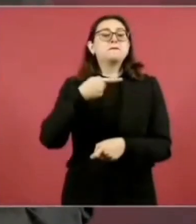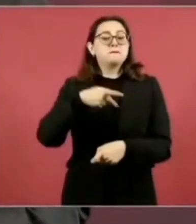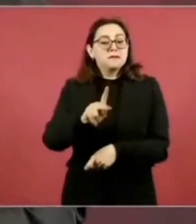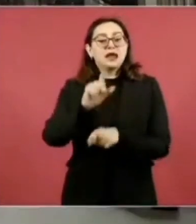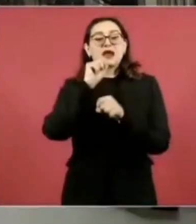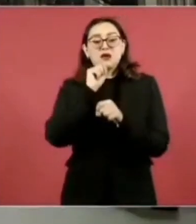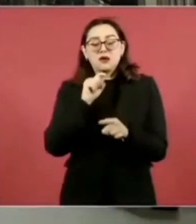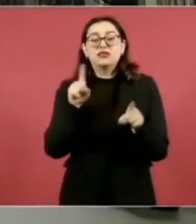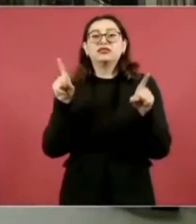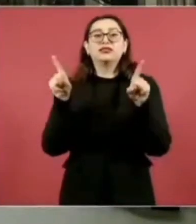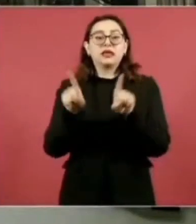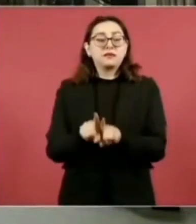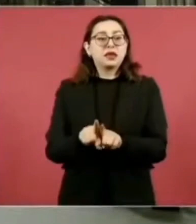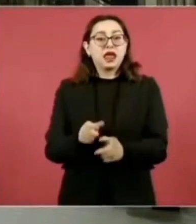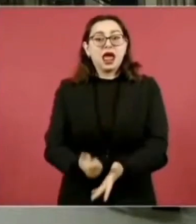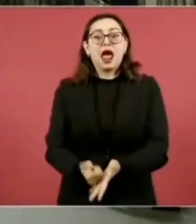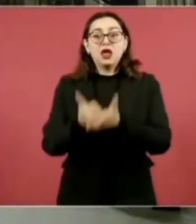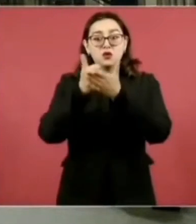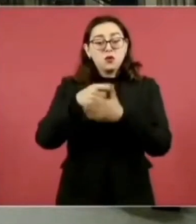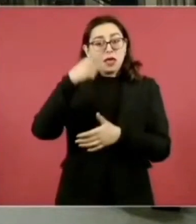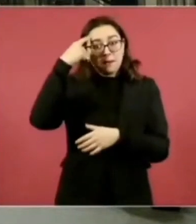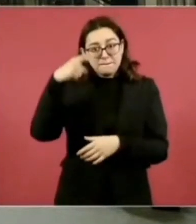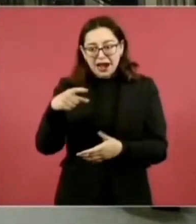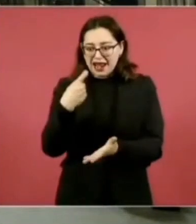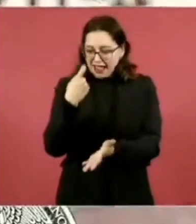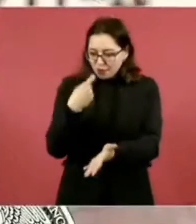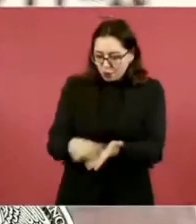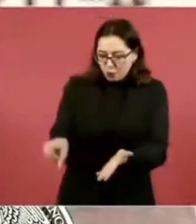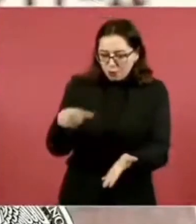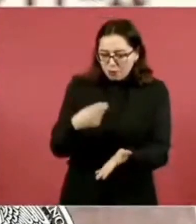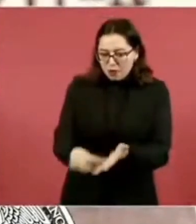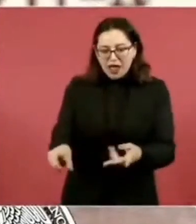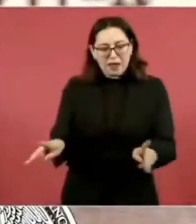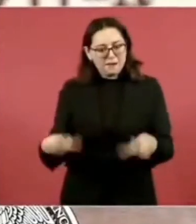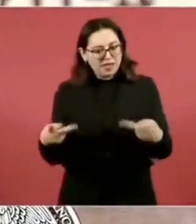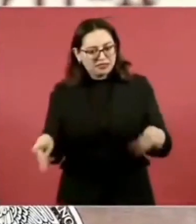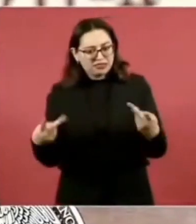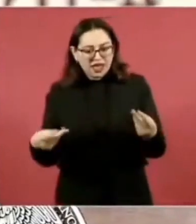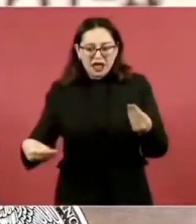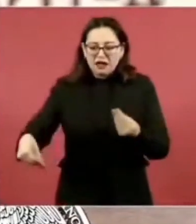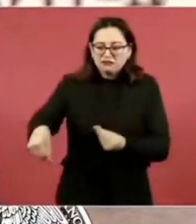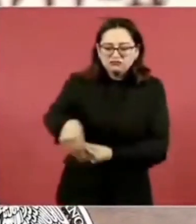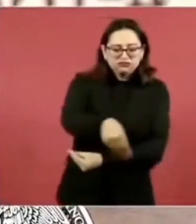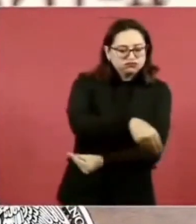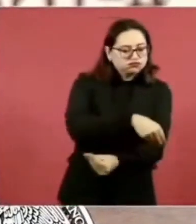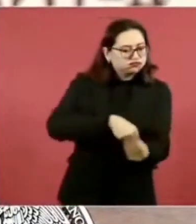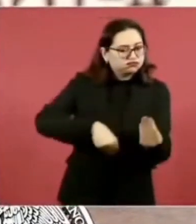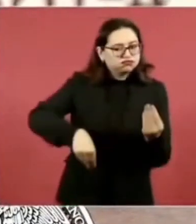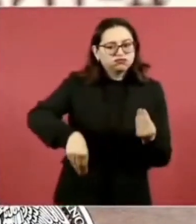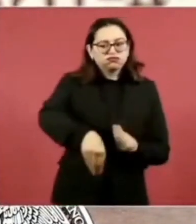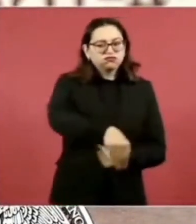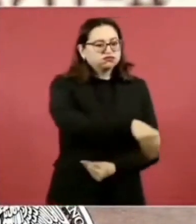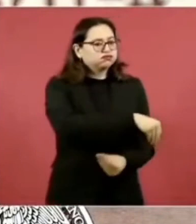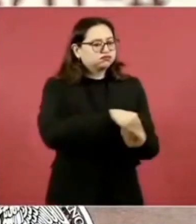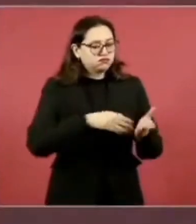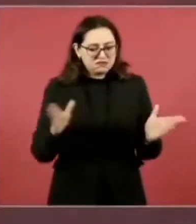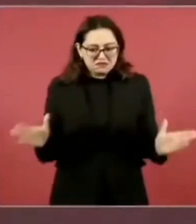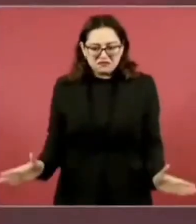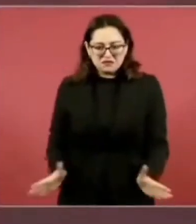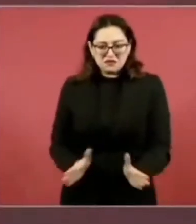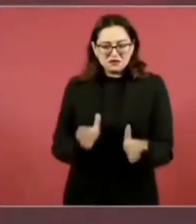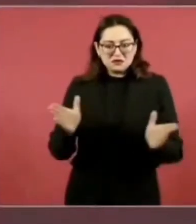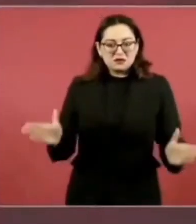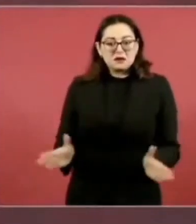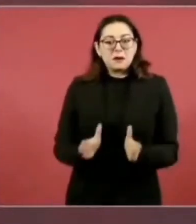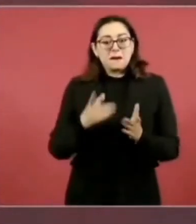el mercado local, el mercado interno del país que requiere impulsar la